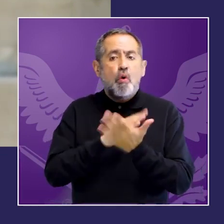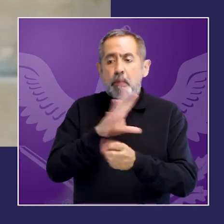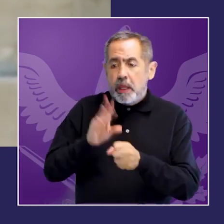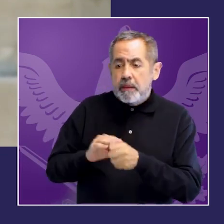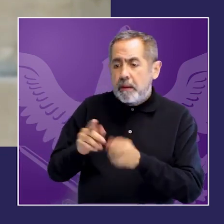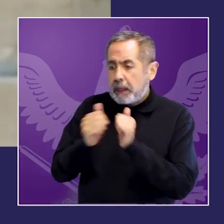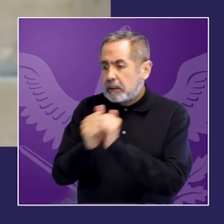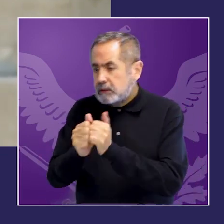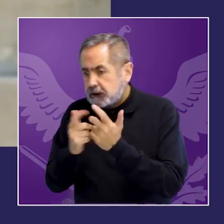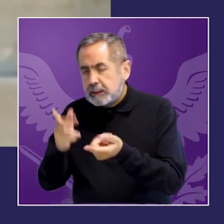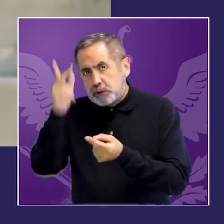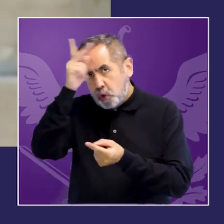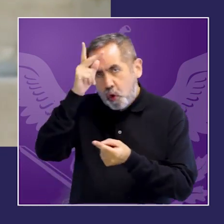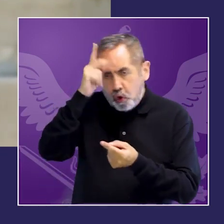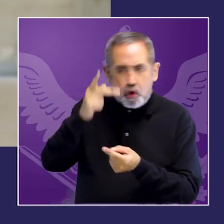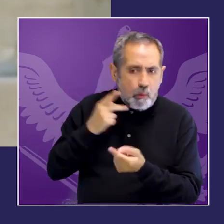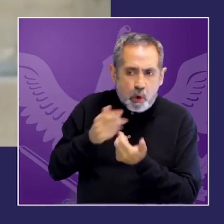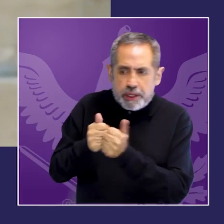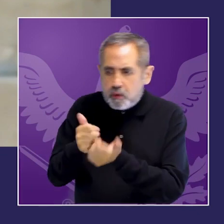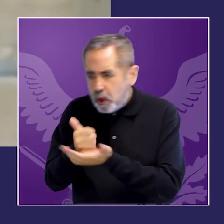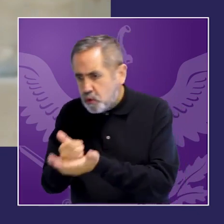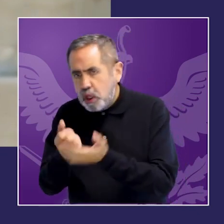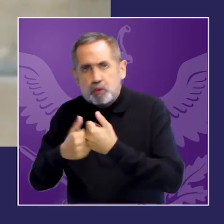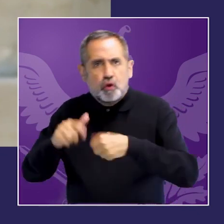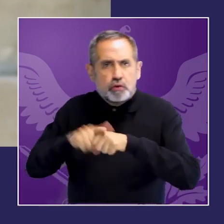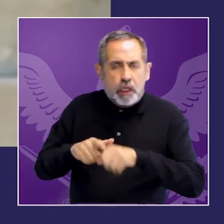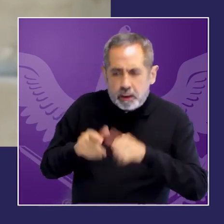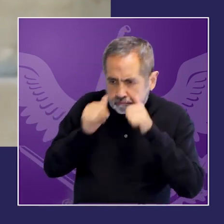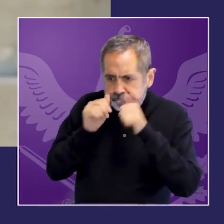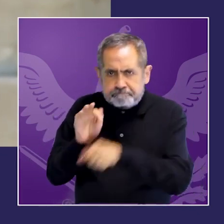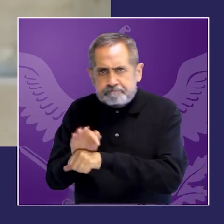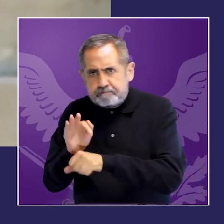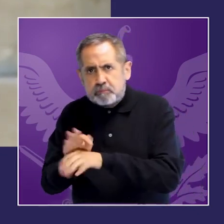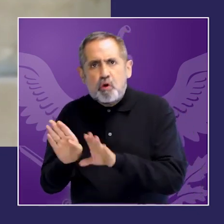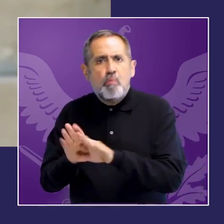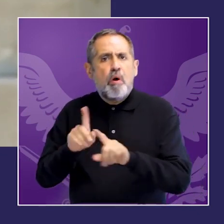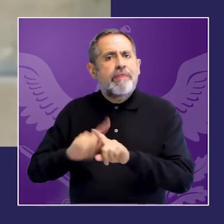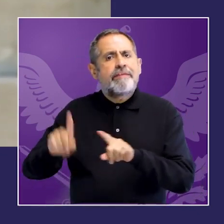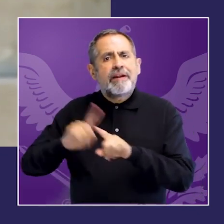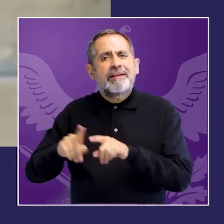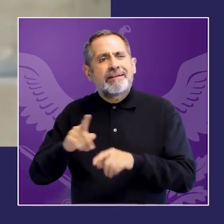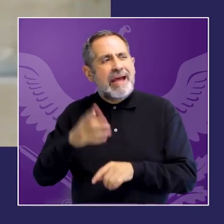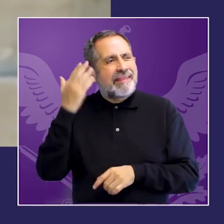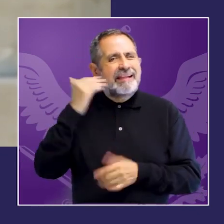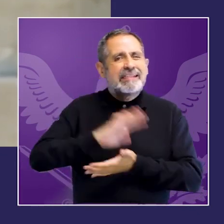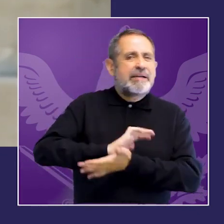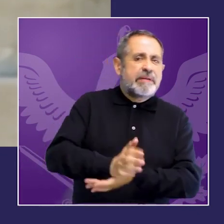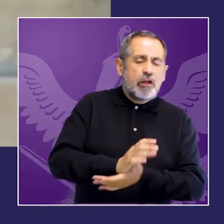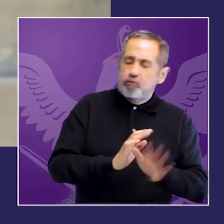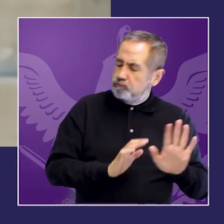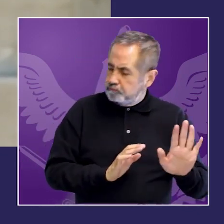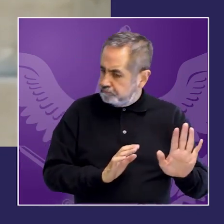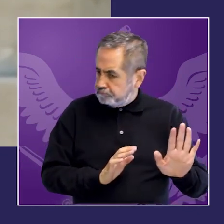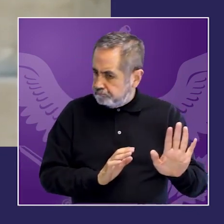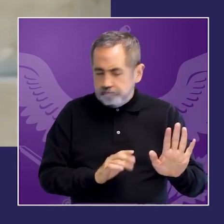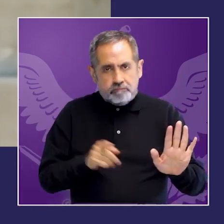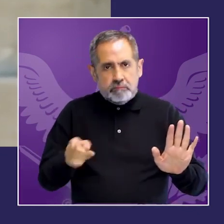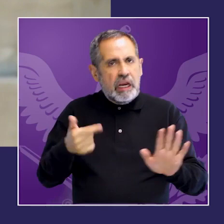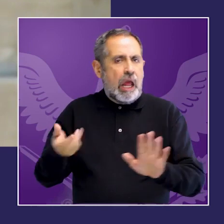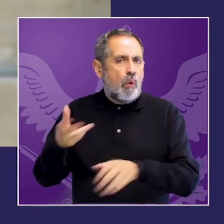discriminaciones múltiples que atraviesan las víctimas y sus familias esto requiere más que el trabajo del Poder Judicial